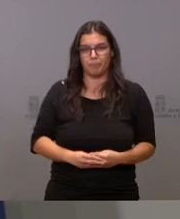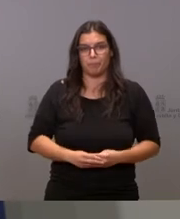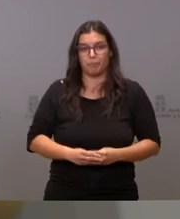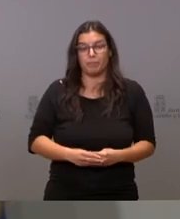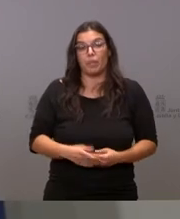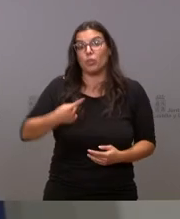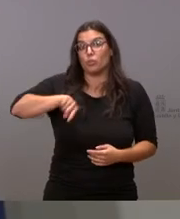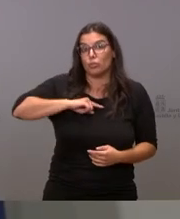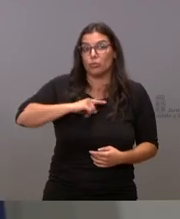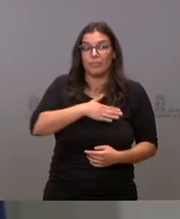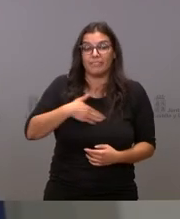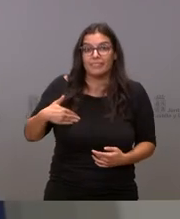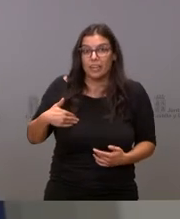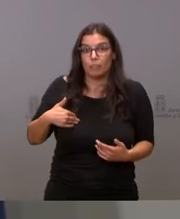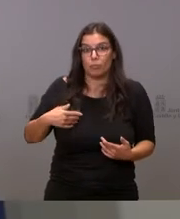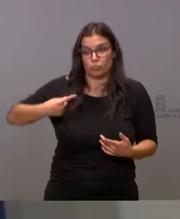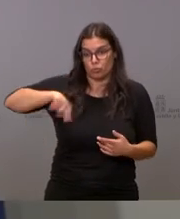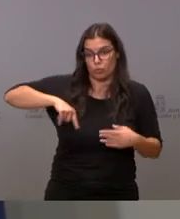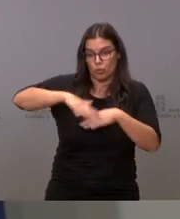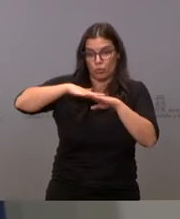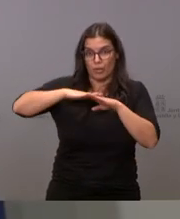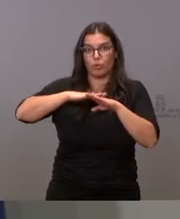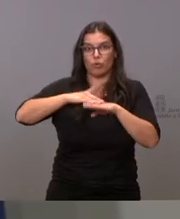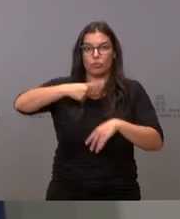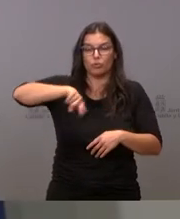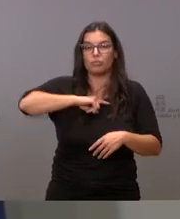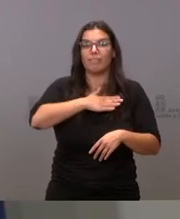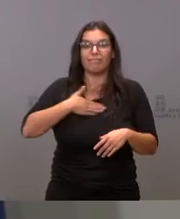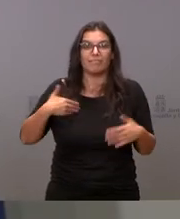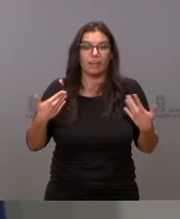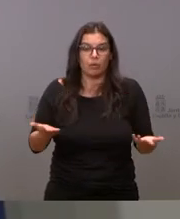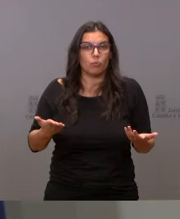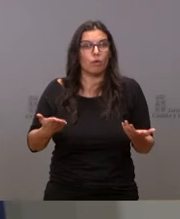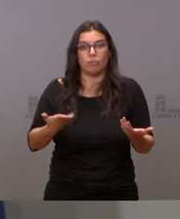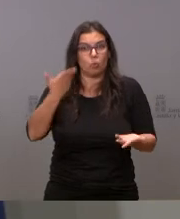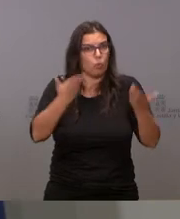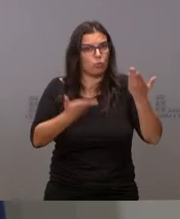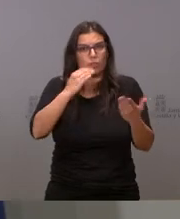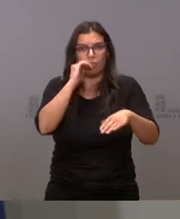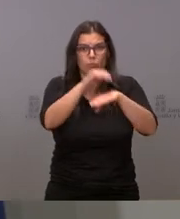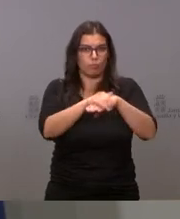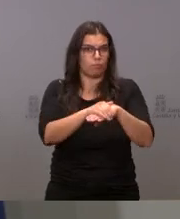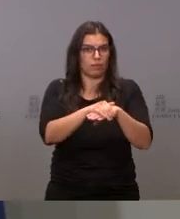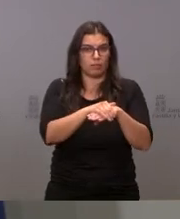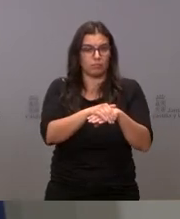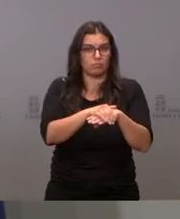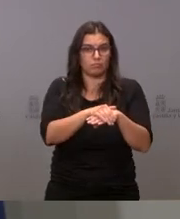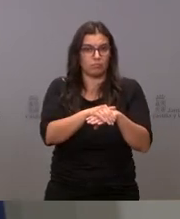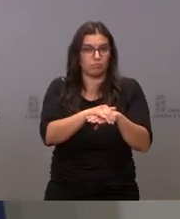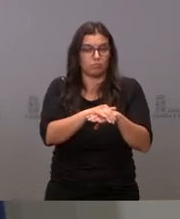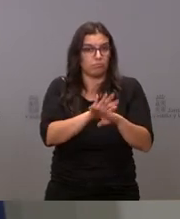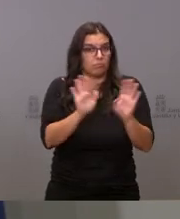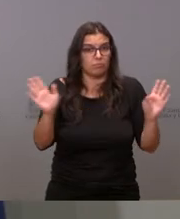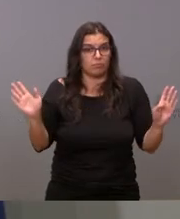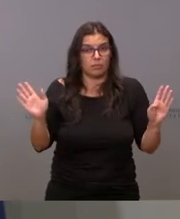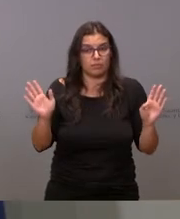que lo que nosotros deseamos como gobierno autonómico es que se haga justicia y que se haga justicia con la